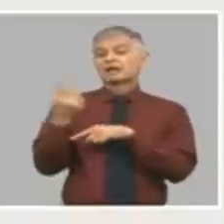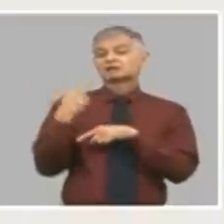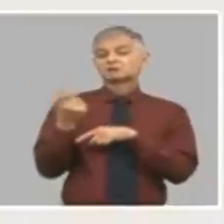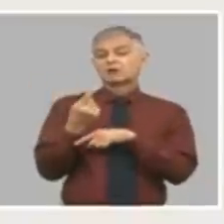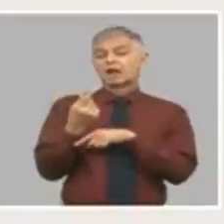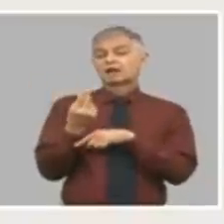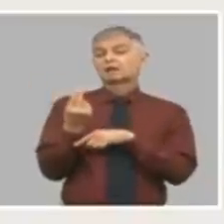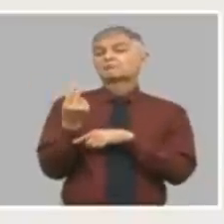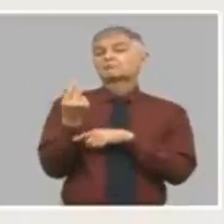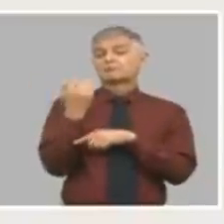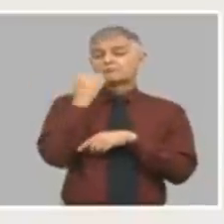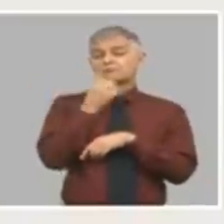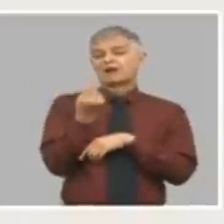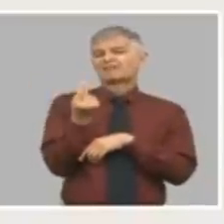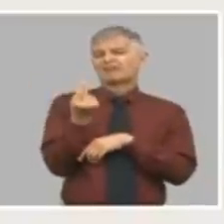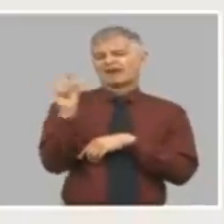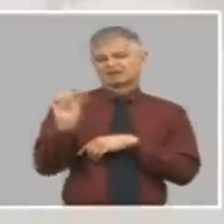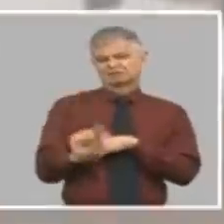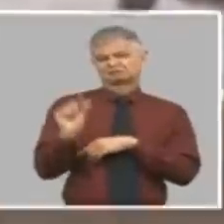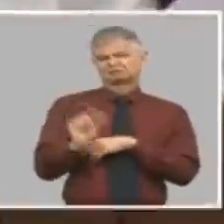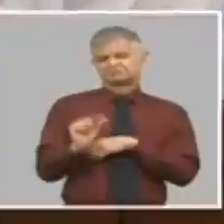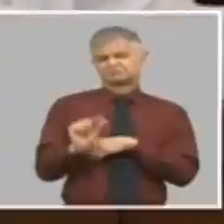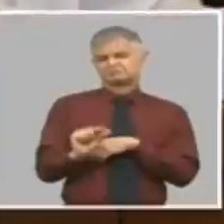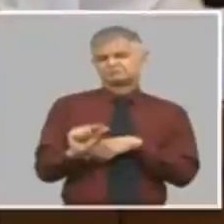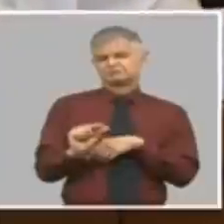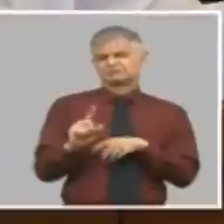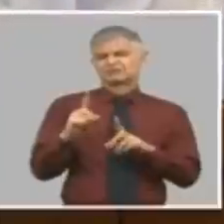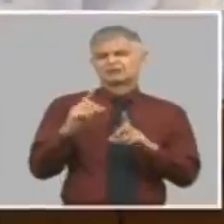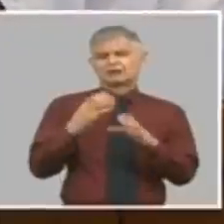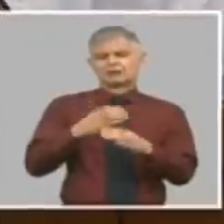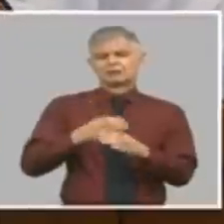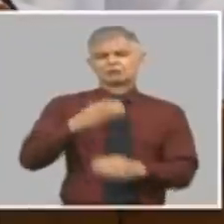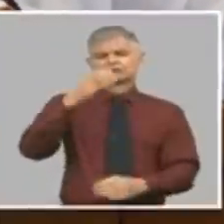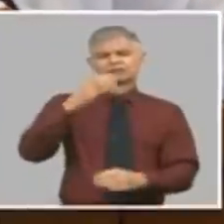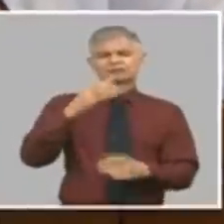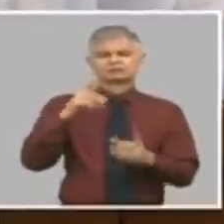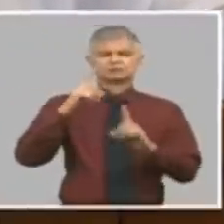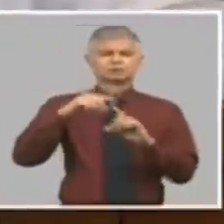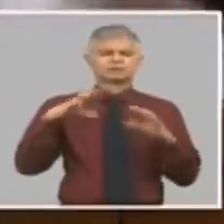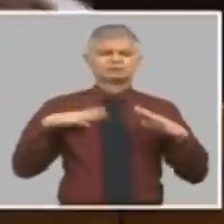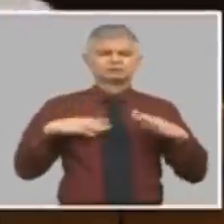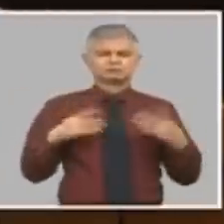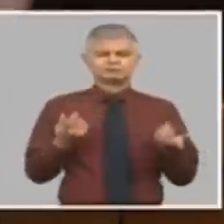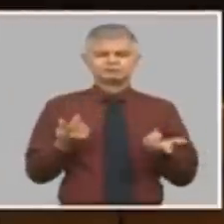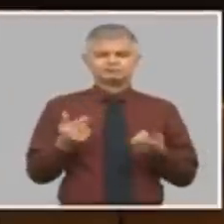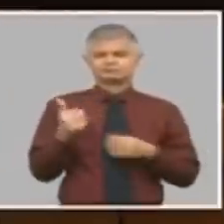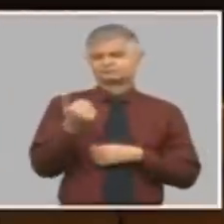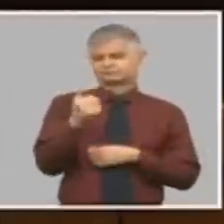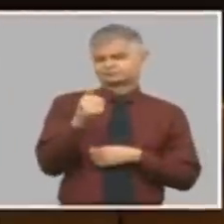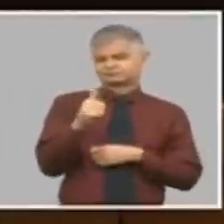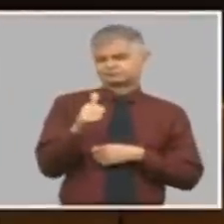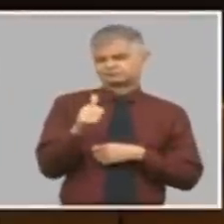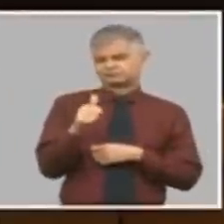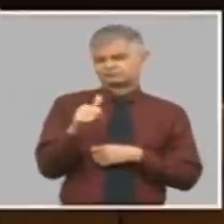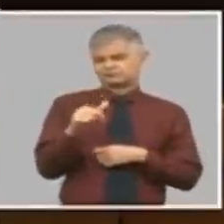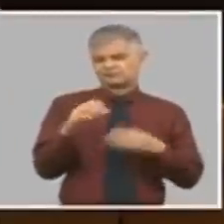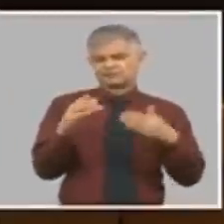importadas hoy el turismo importa una botella de whisky como es uno por uno si son diez dólares entra en diez se usen